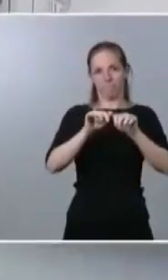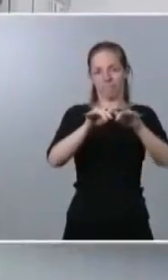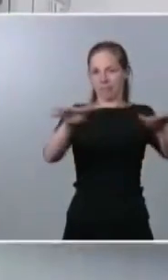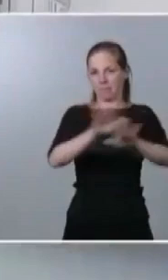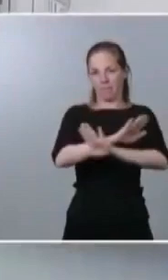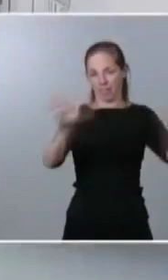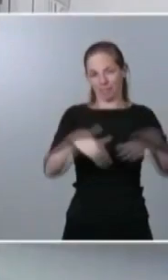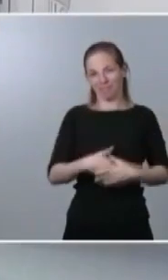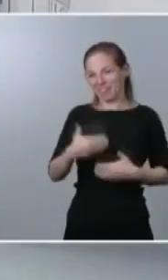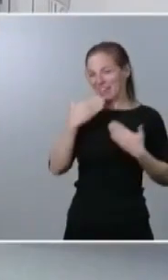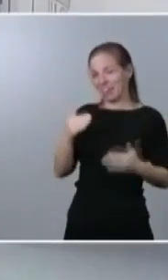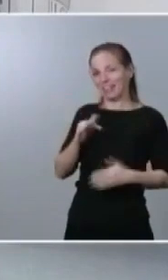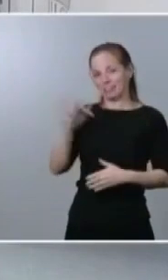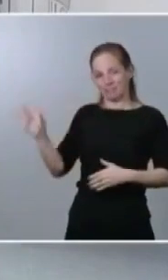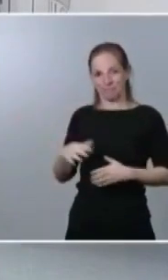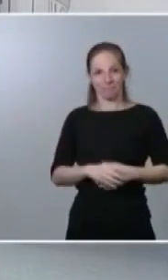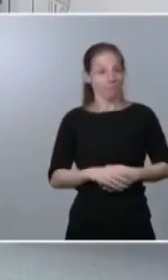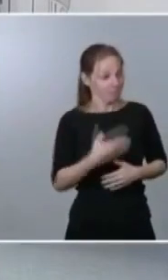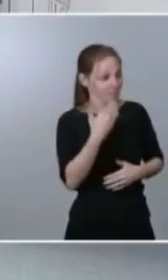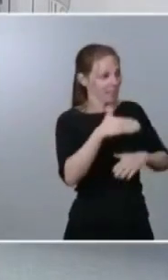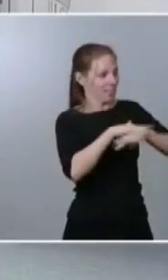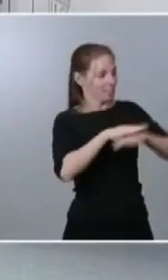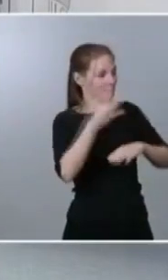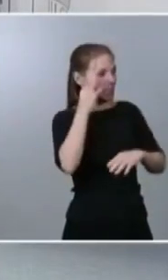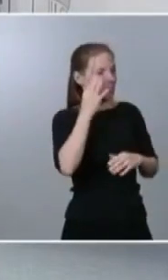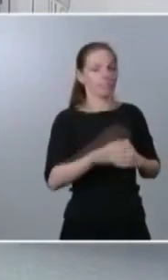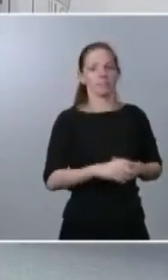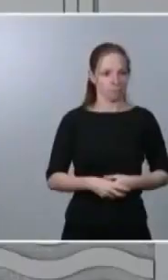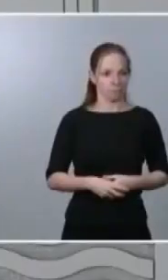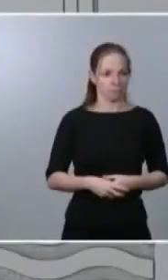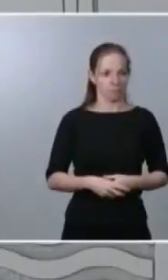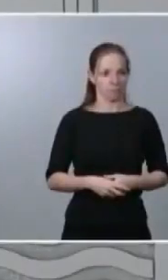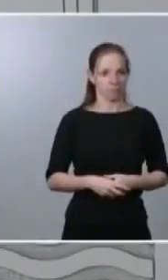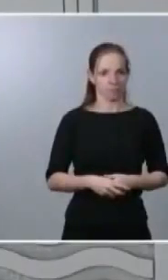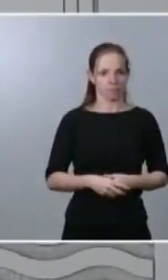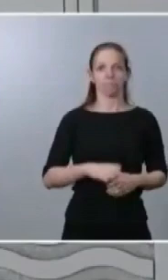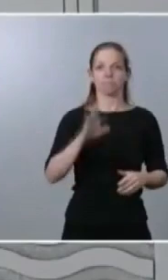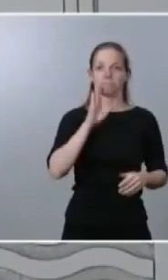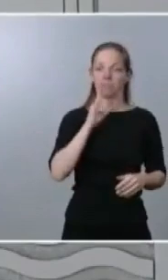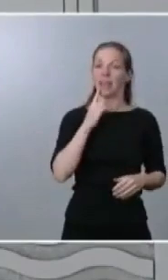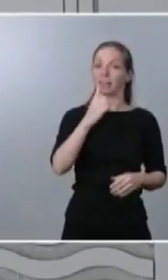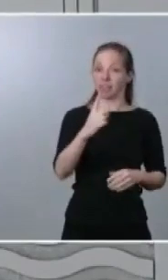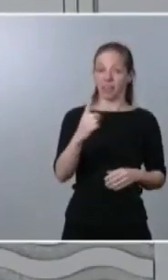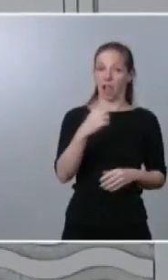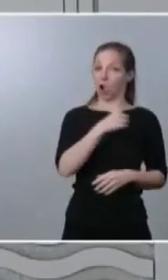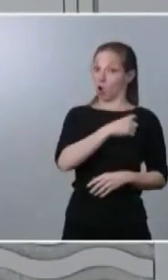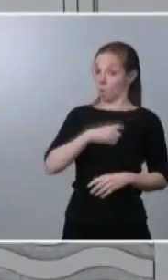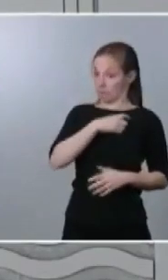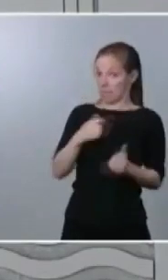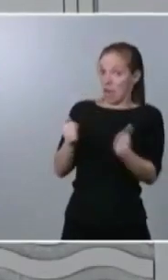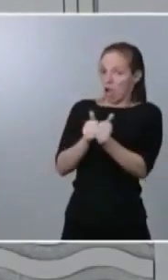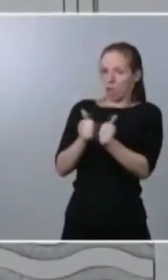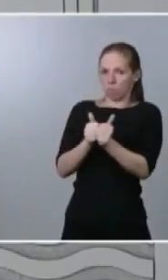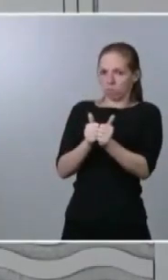optimista por los resultados que se están obteniendo tras las medidas restrictivas adoptadas. Juntos somos más fuertes y yo creo que esto es lo que también quiero